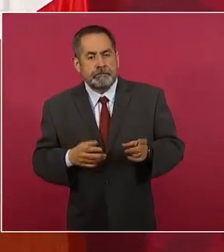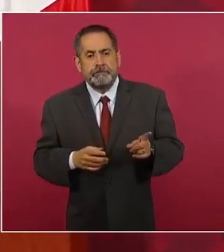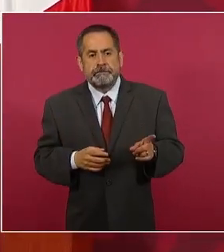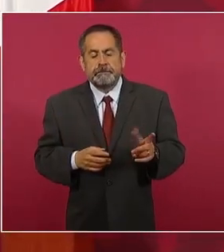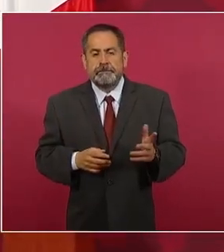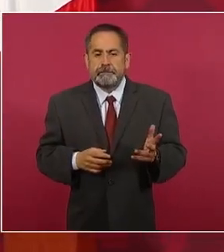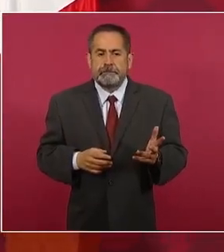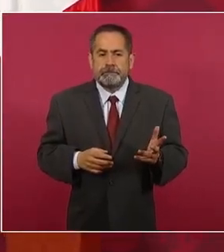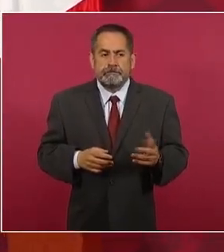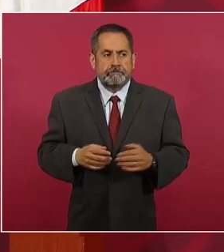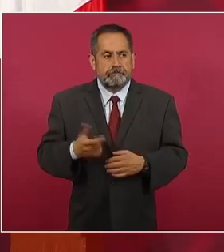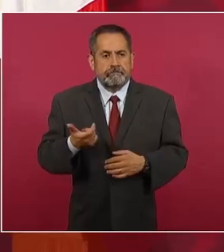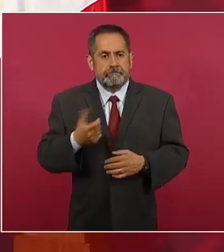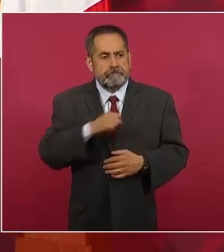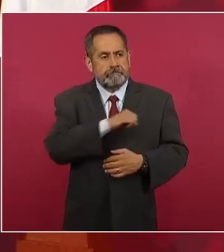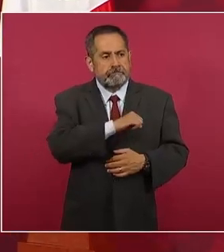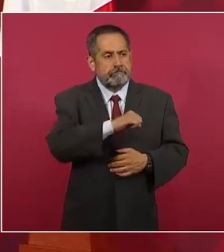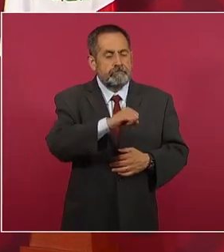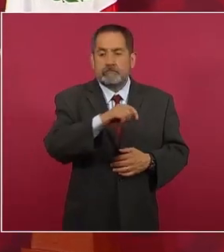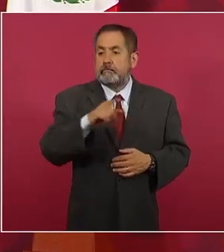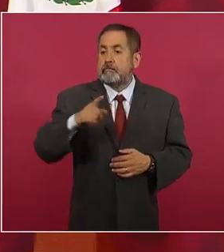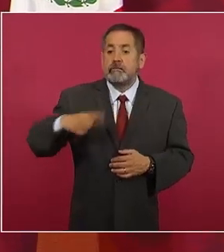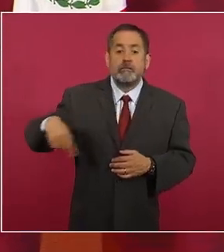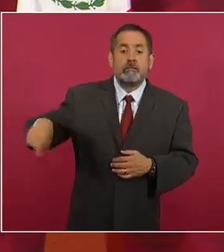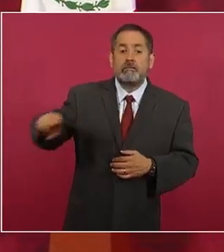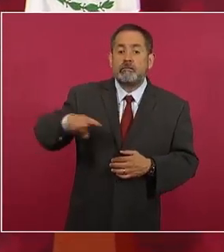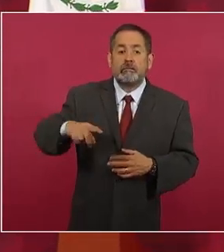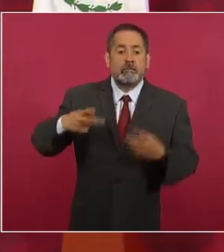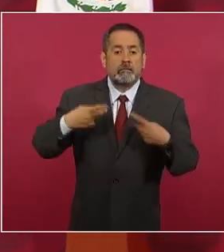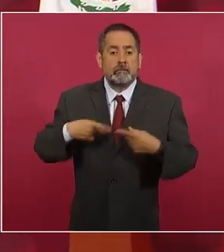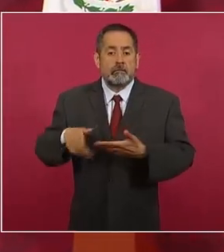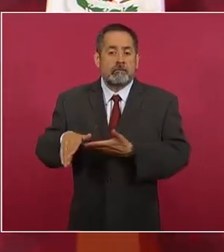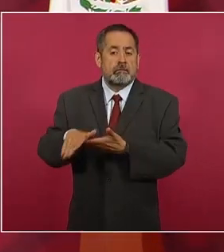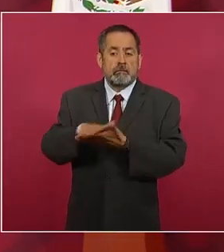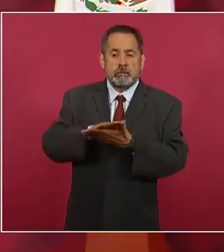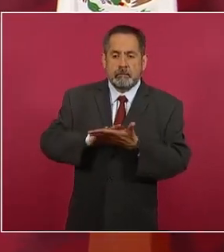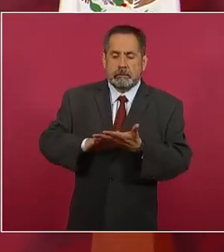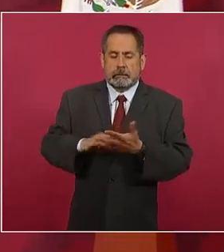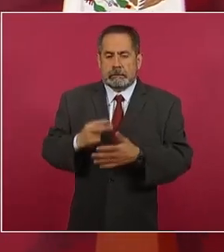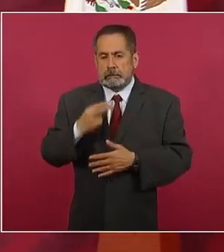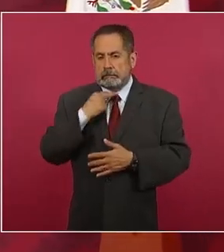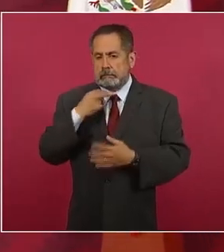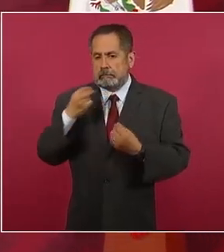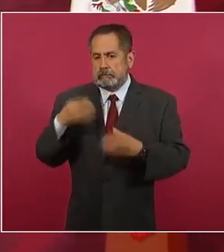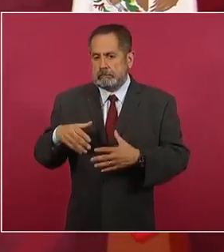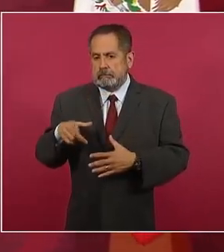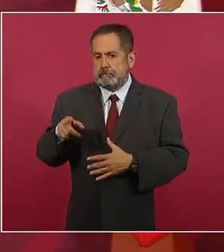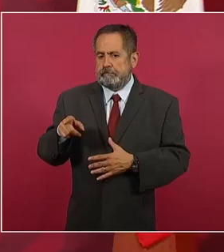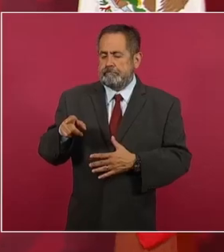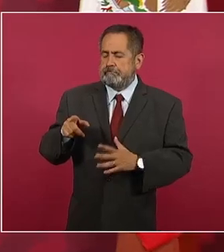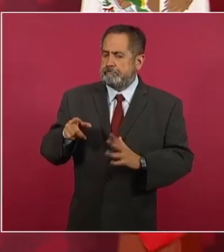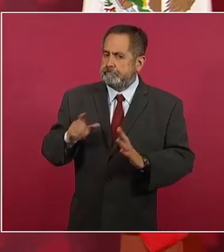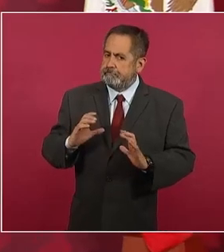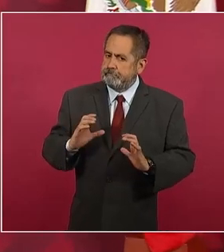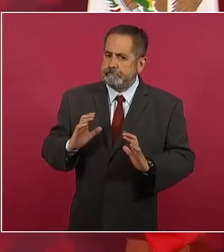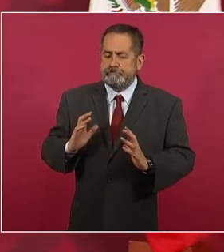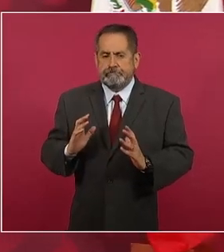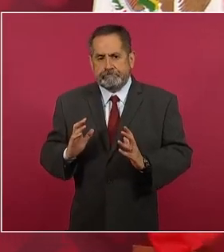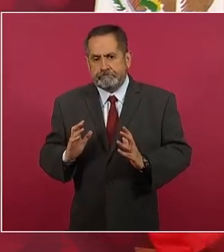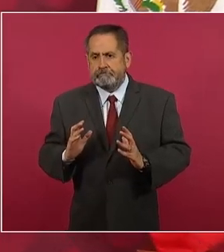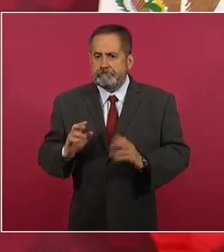a la gente de escasos recursos económicos. Es